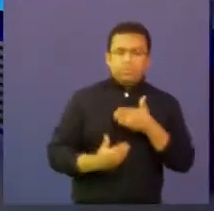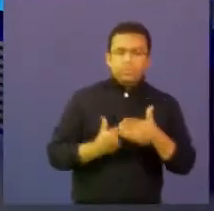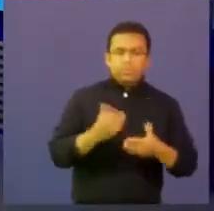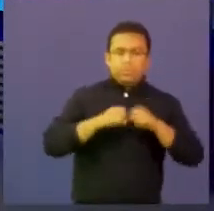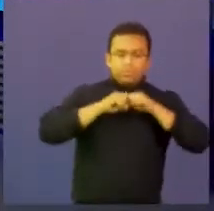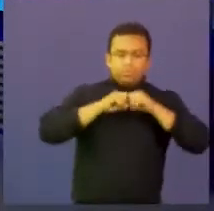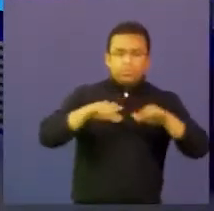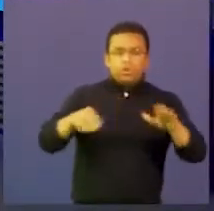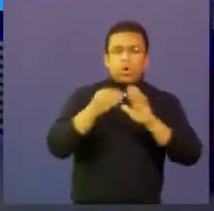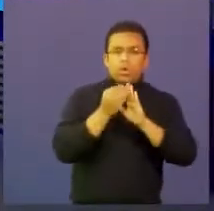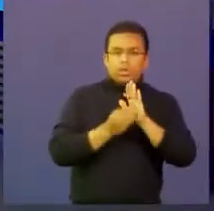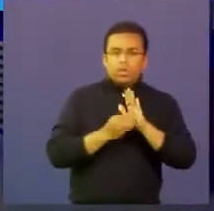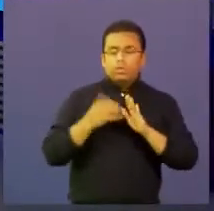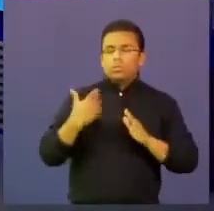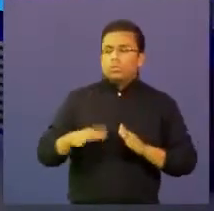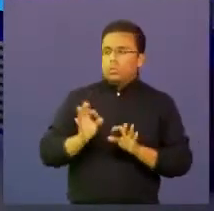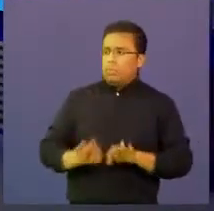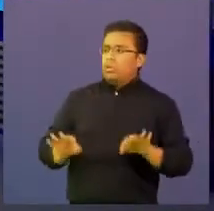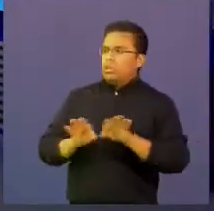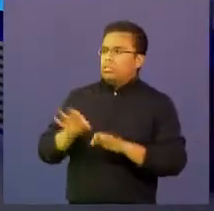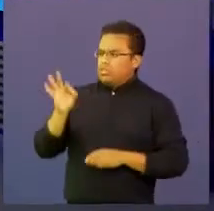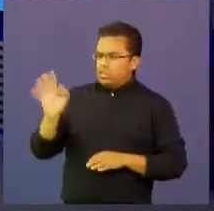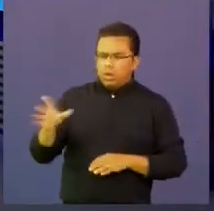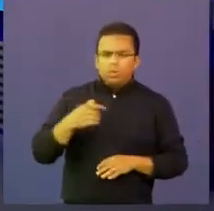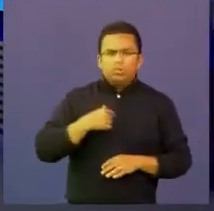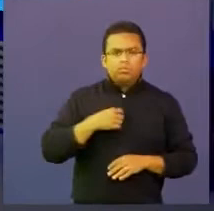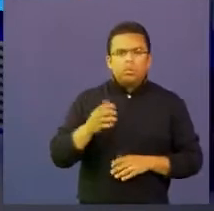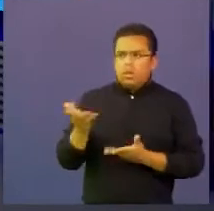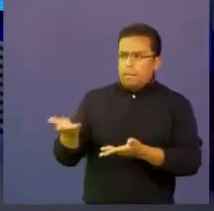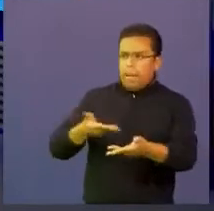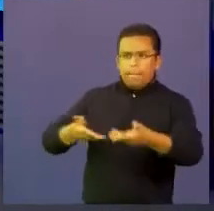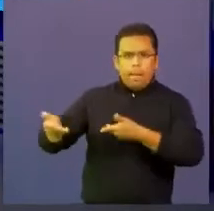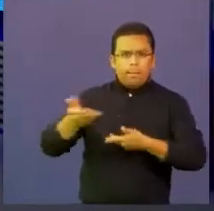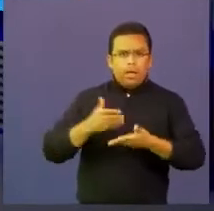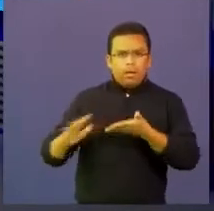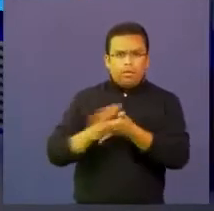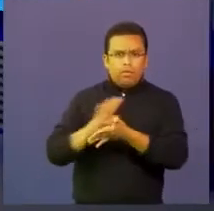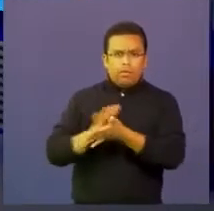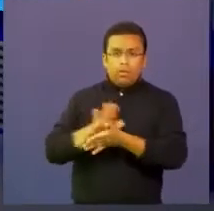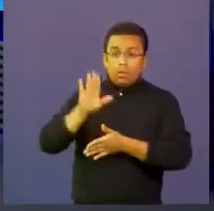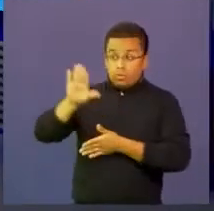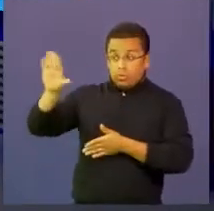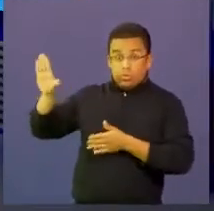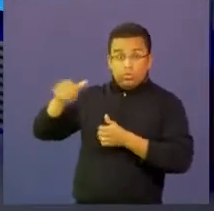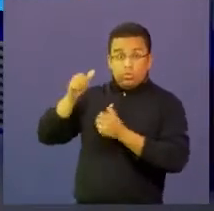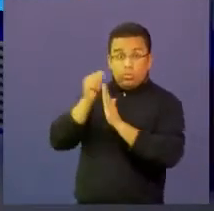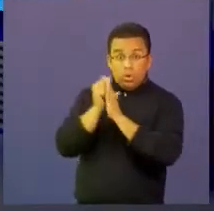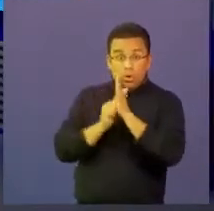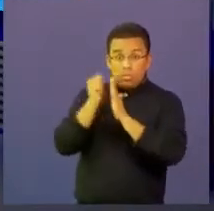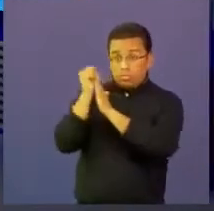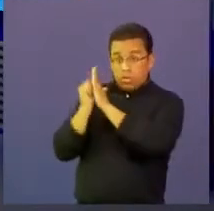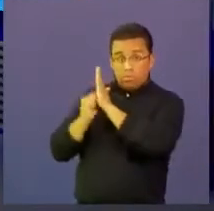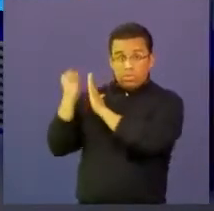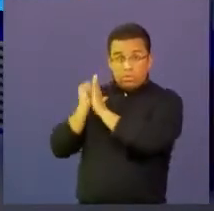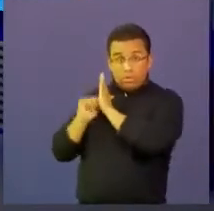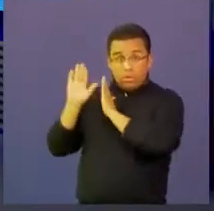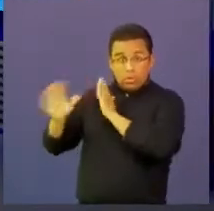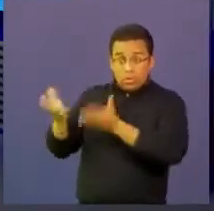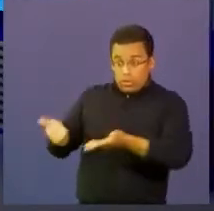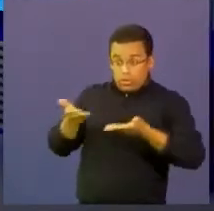contenidos nosotros estamos súper comprometidos creemos que gracias a programas como ustedes son los que nos dan